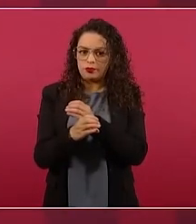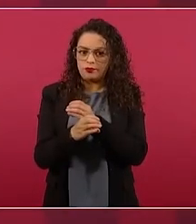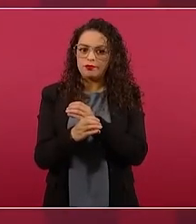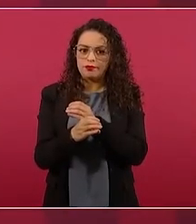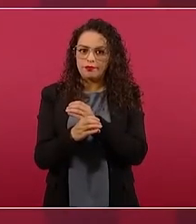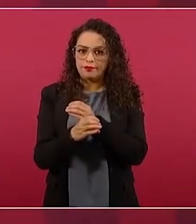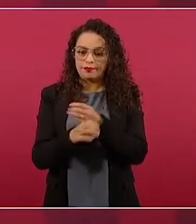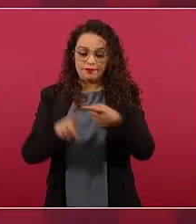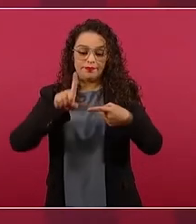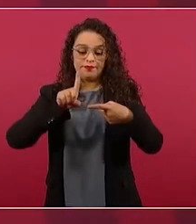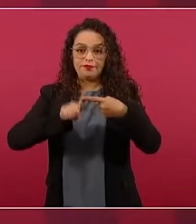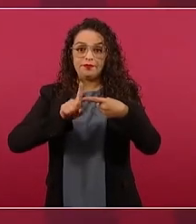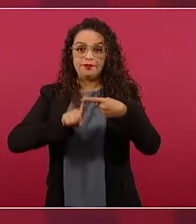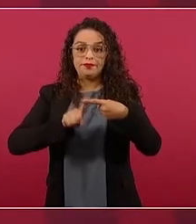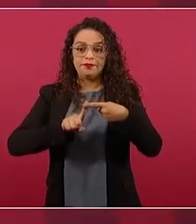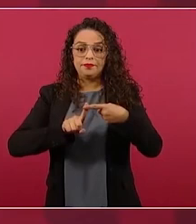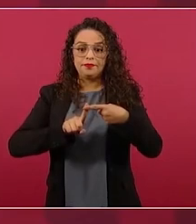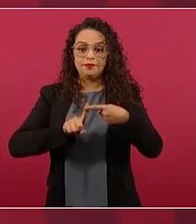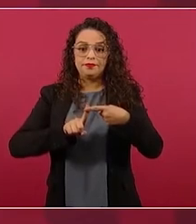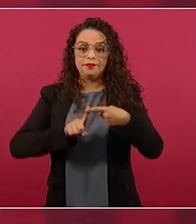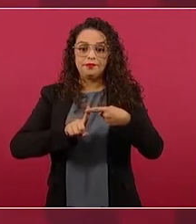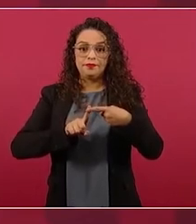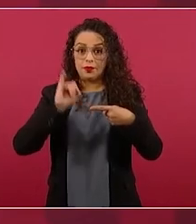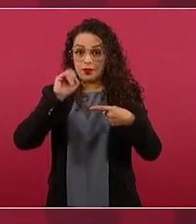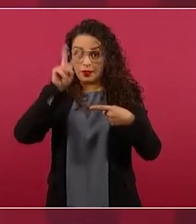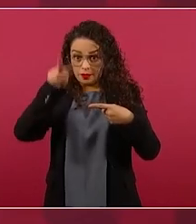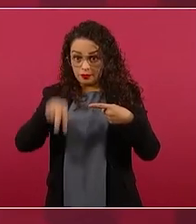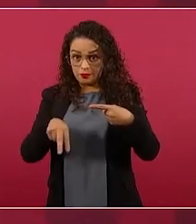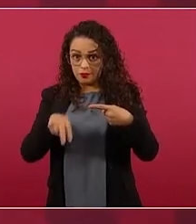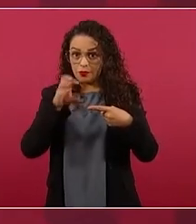una si es cierto